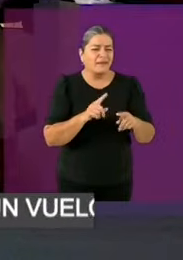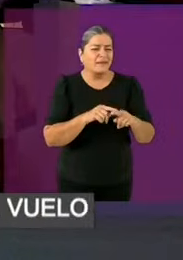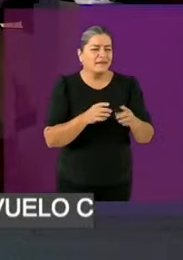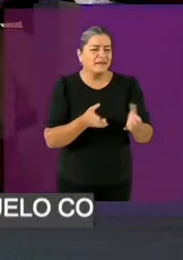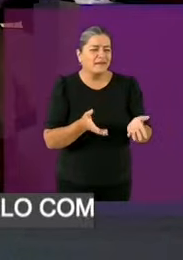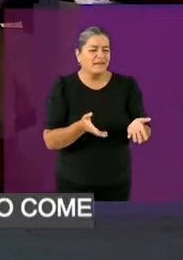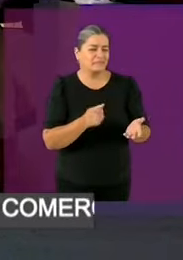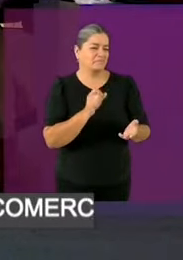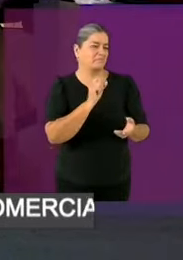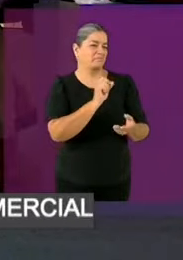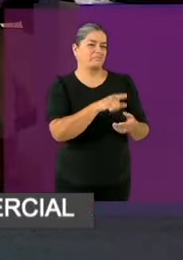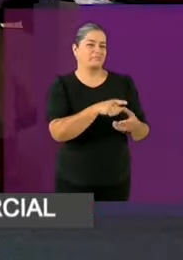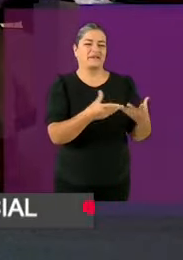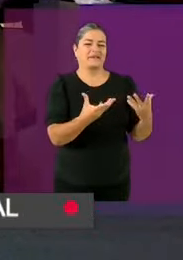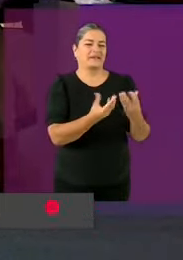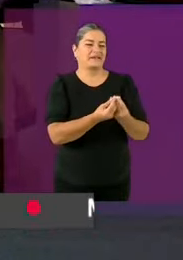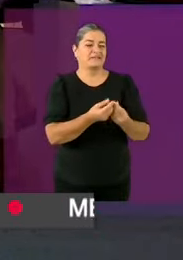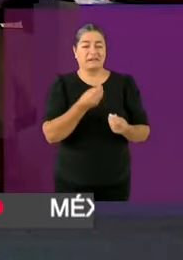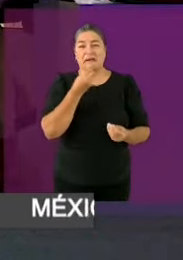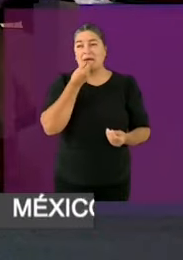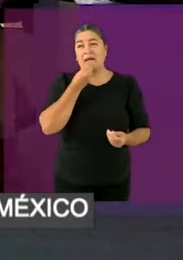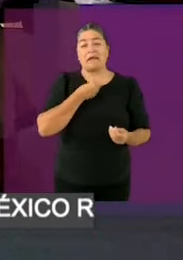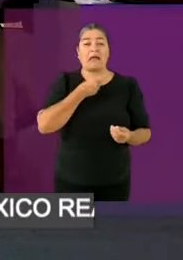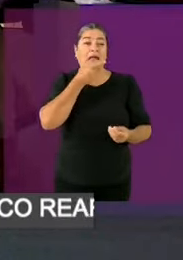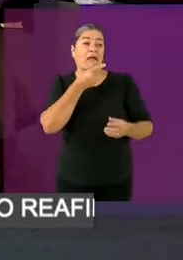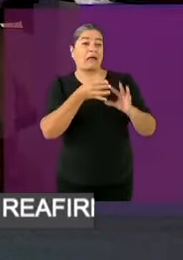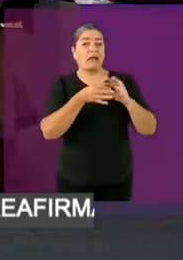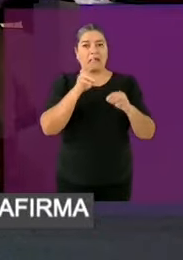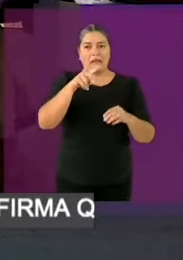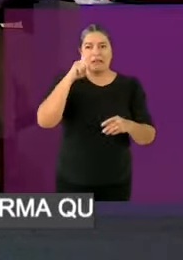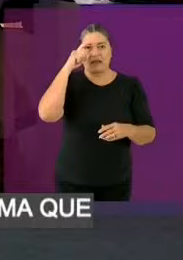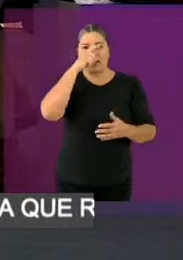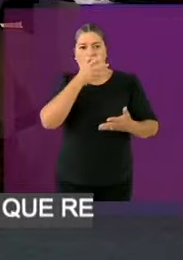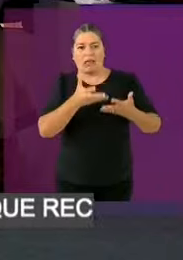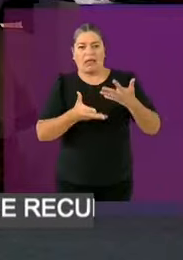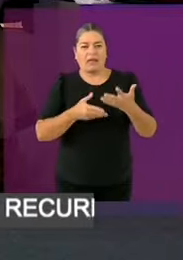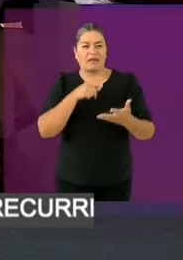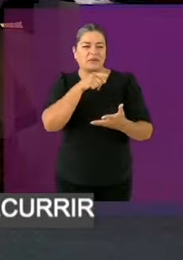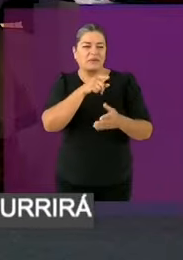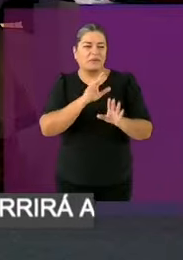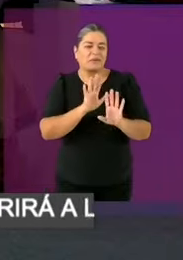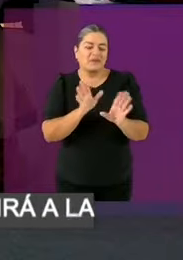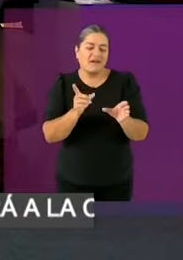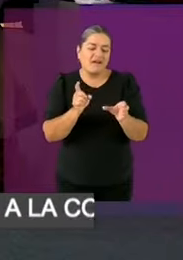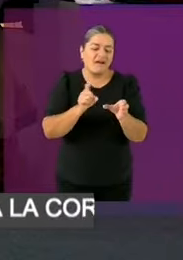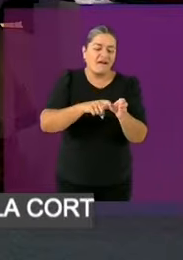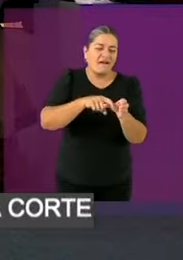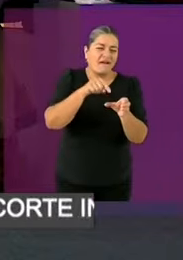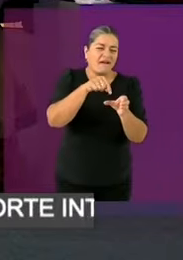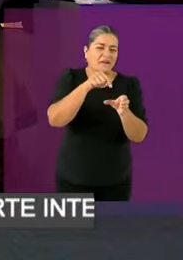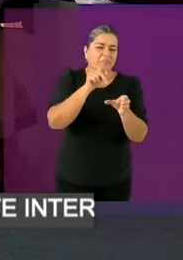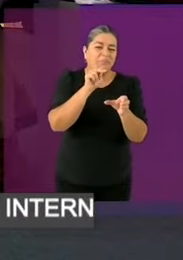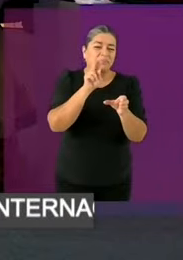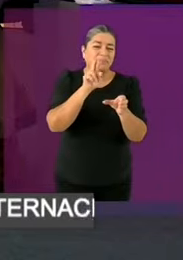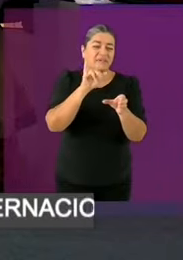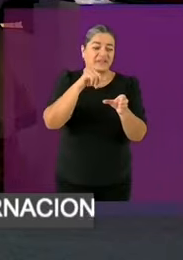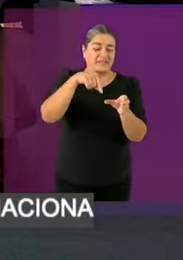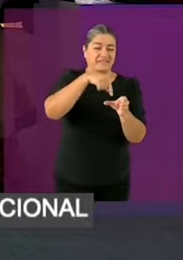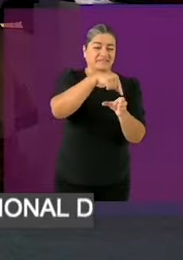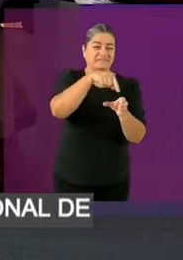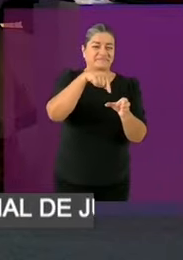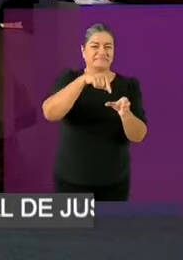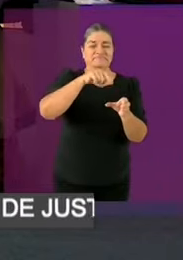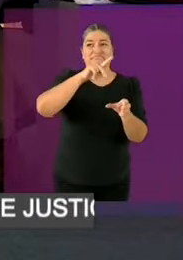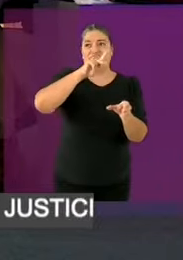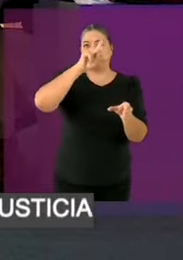aunque le pese, aunque le cueste decirlo, es la candidata del PRI, y es la candidata del peor PRI de la historia. Por eso no te puede prometer hacer